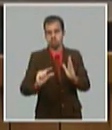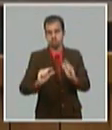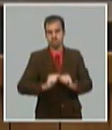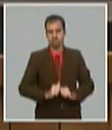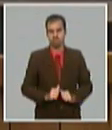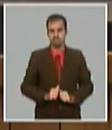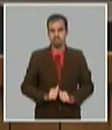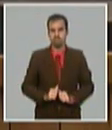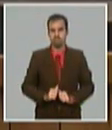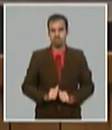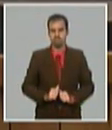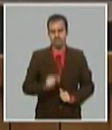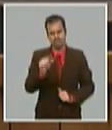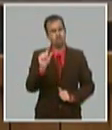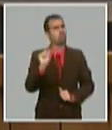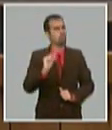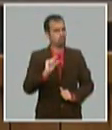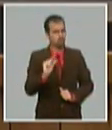bastante poco